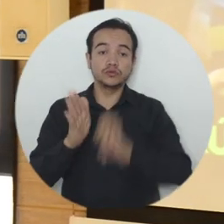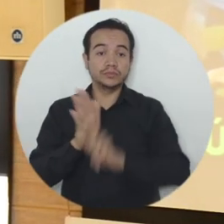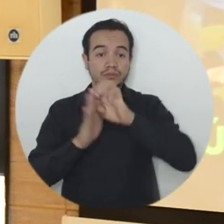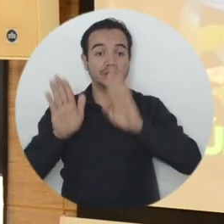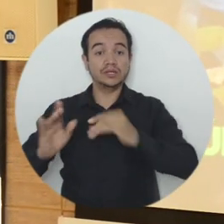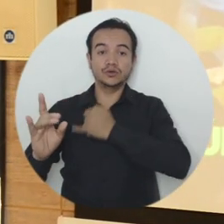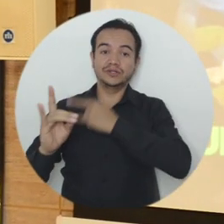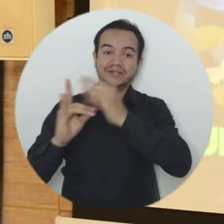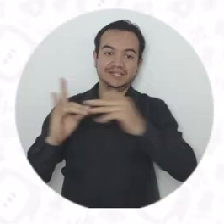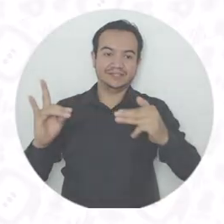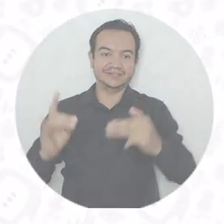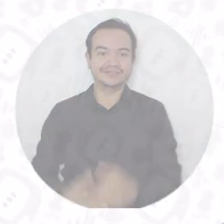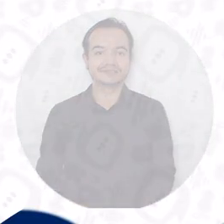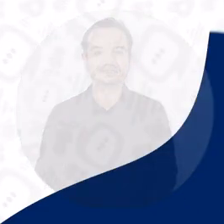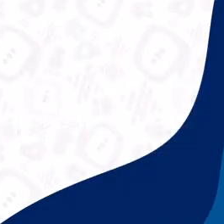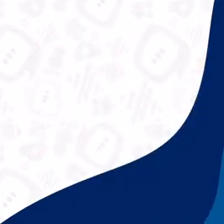Emprendimiento Unimagdalena.